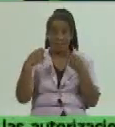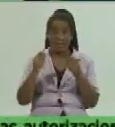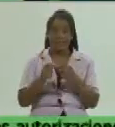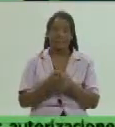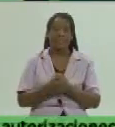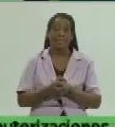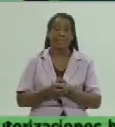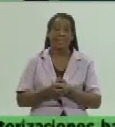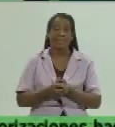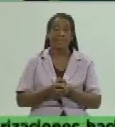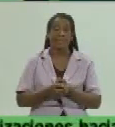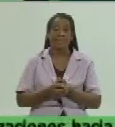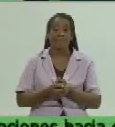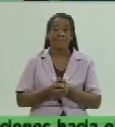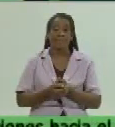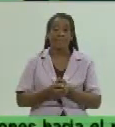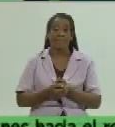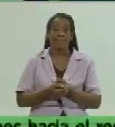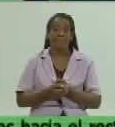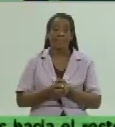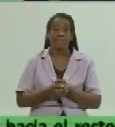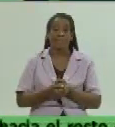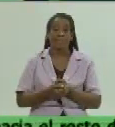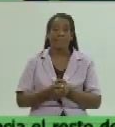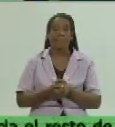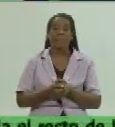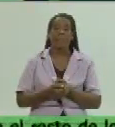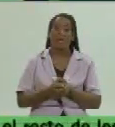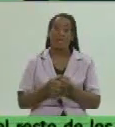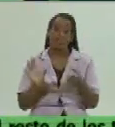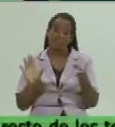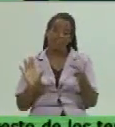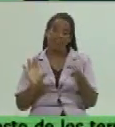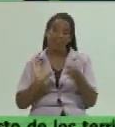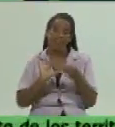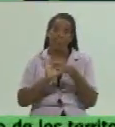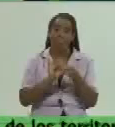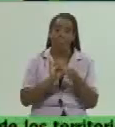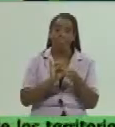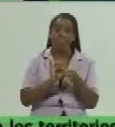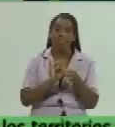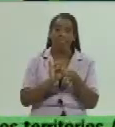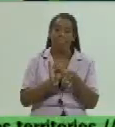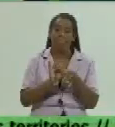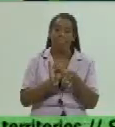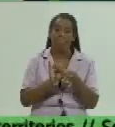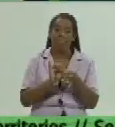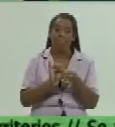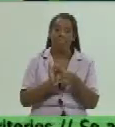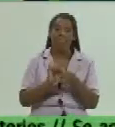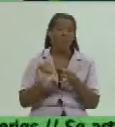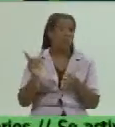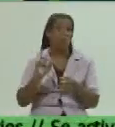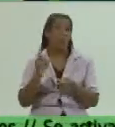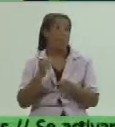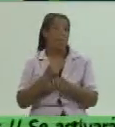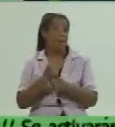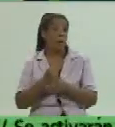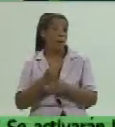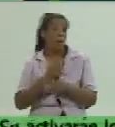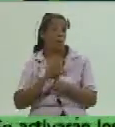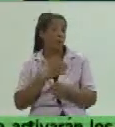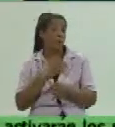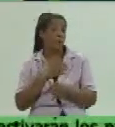el concurrente de la gran urbana porque porque al no ser un trabajo por cuenta propia nosotros como